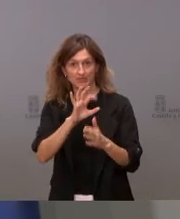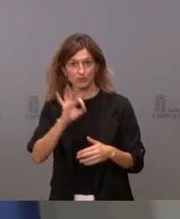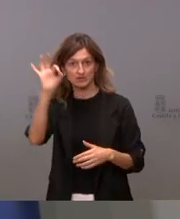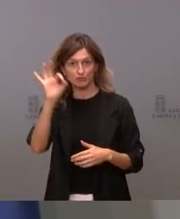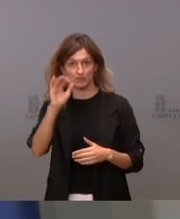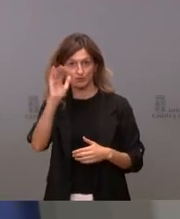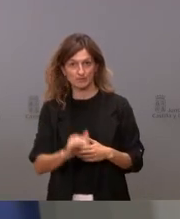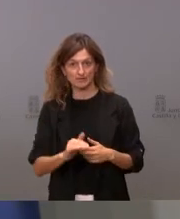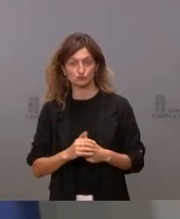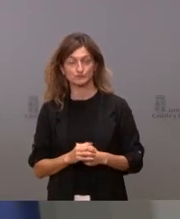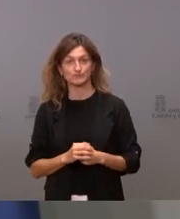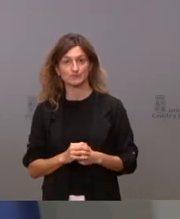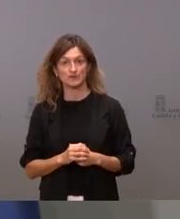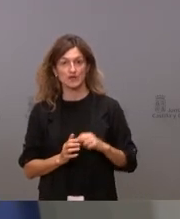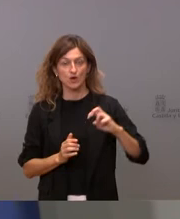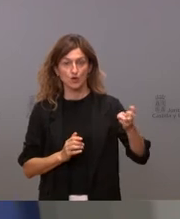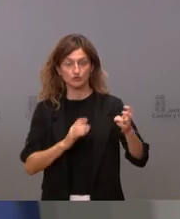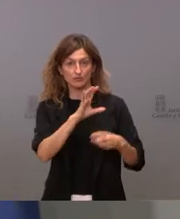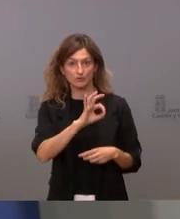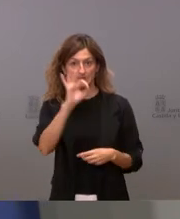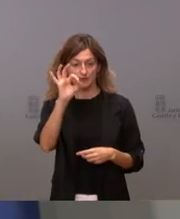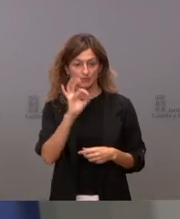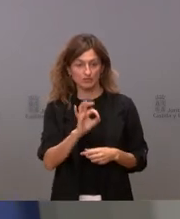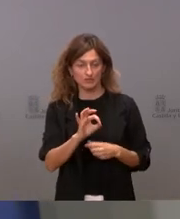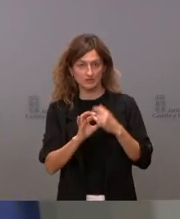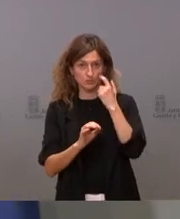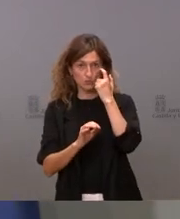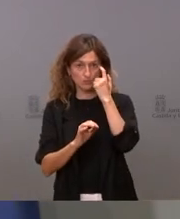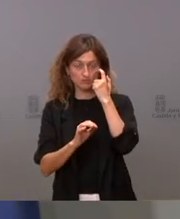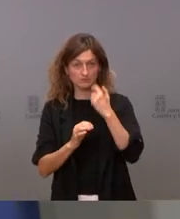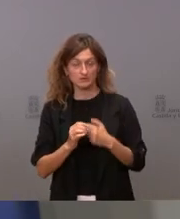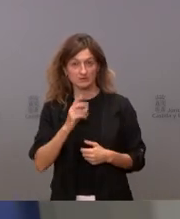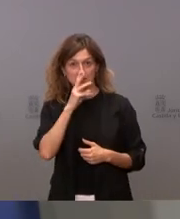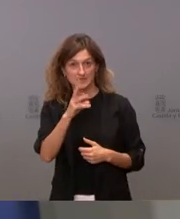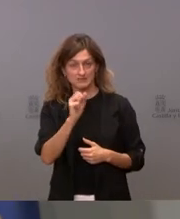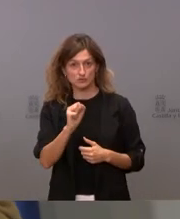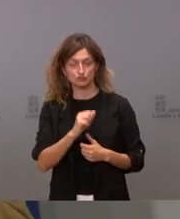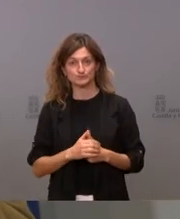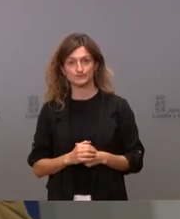y el otro 50% es a pagar durante tres años